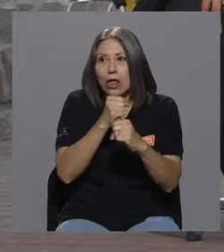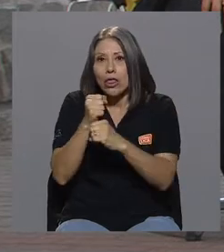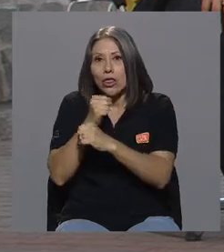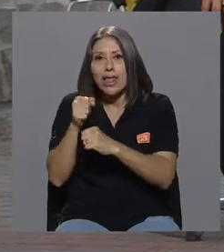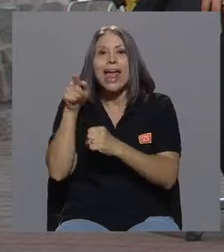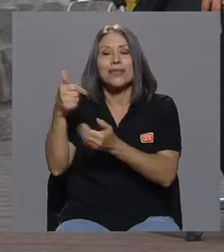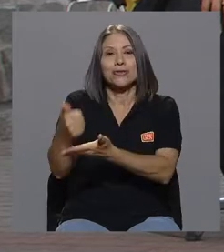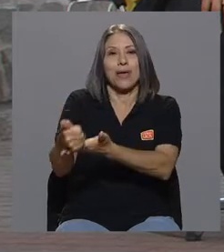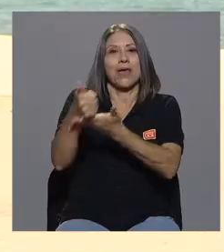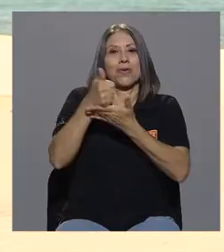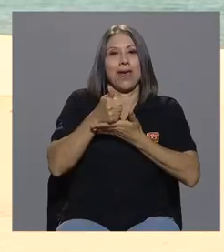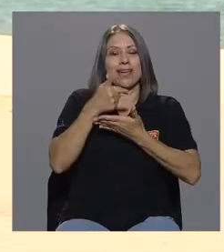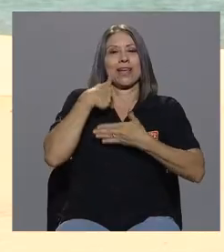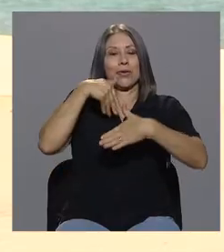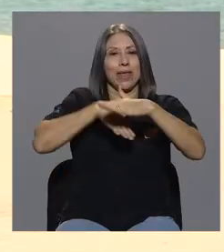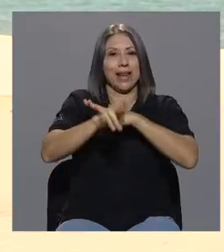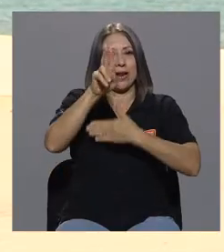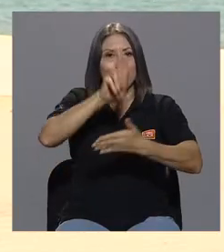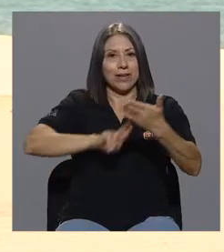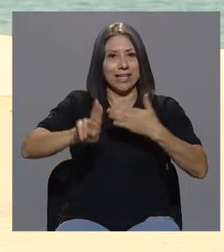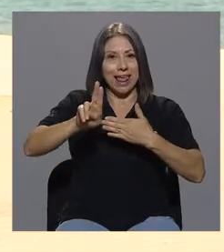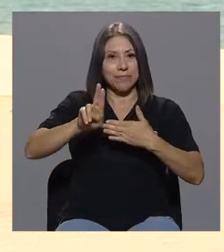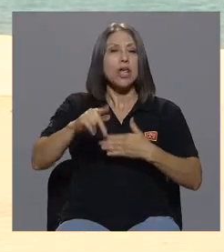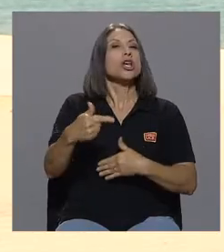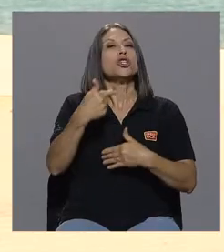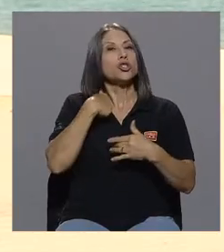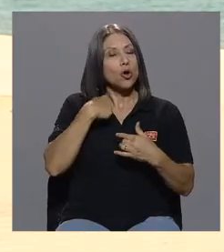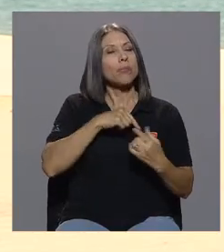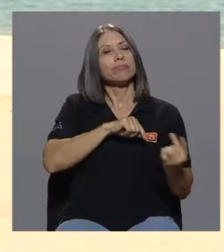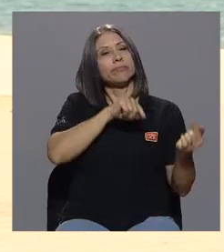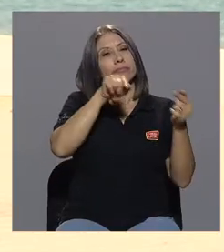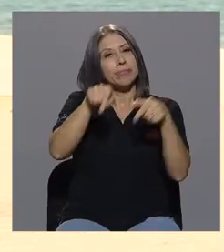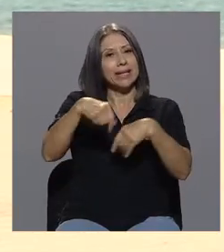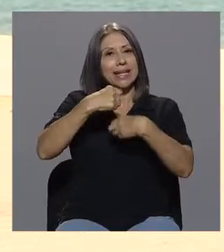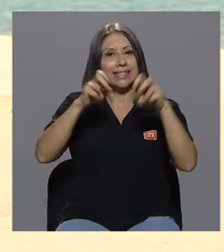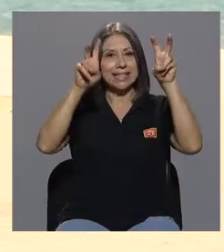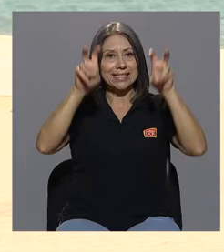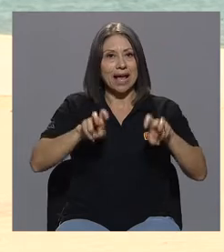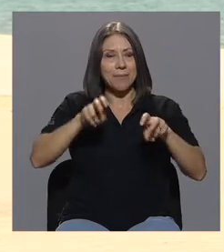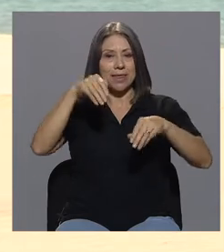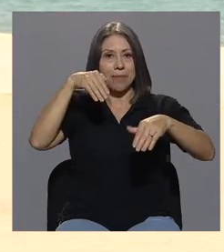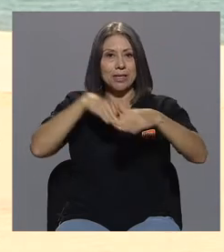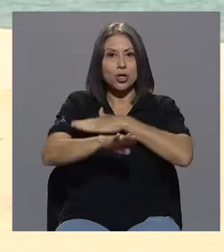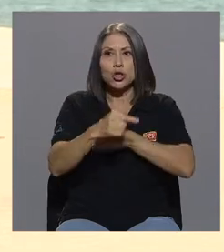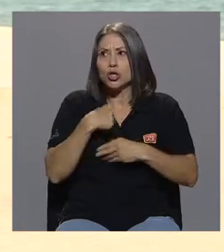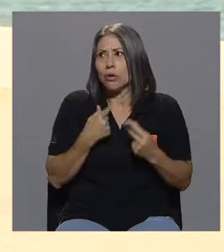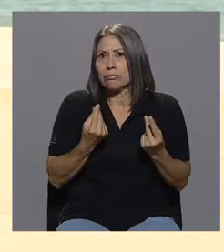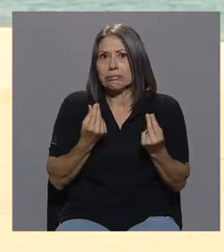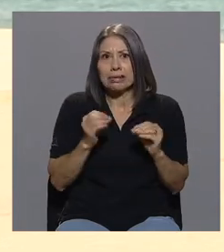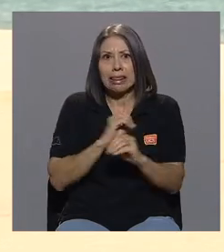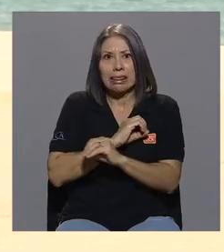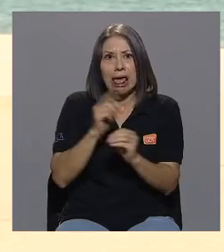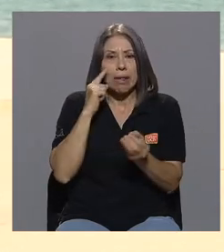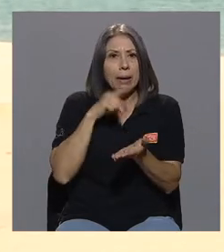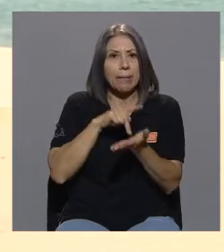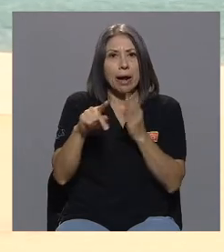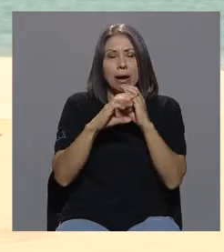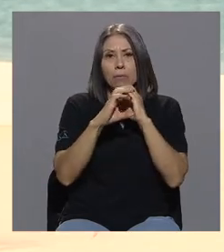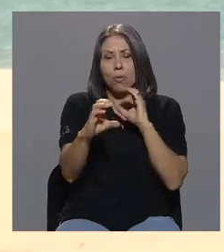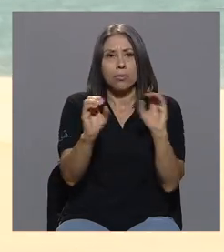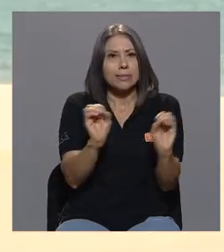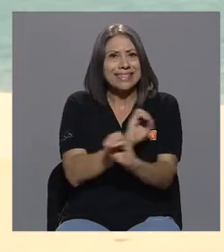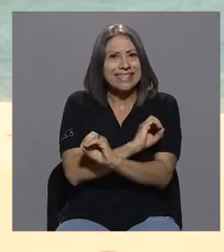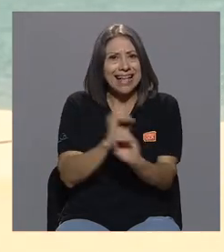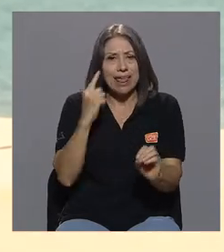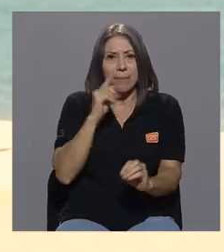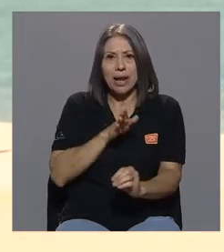Yo vengo y hago el examen de admisión y yo no tenía ni tan siquiera pasajes para ir a hacer el examen. Y